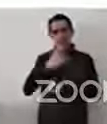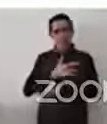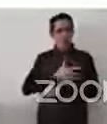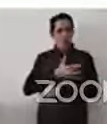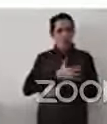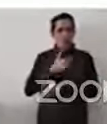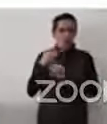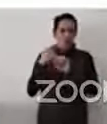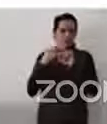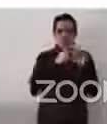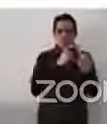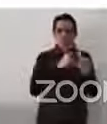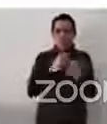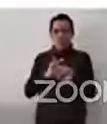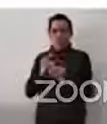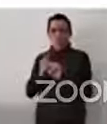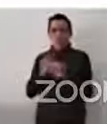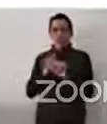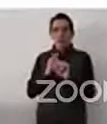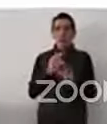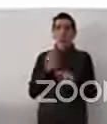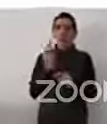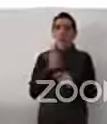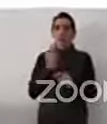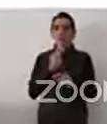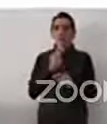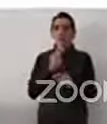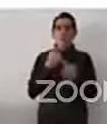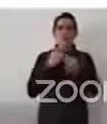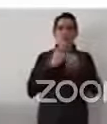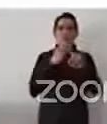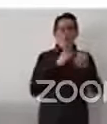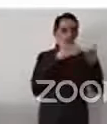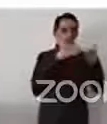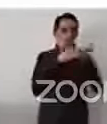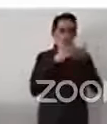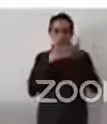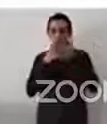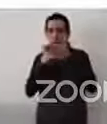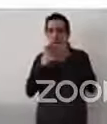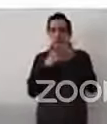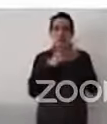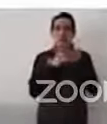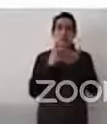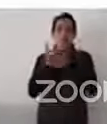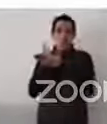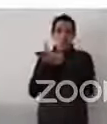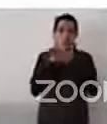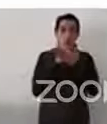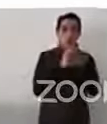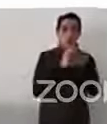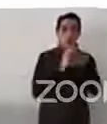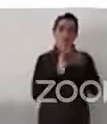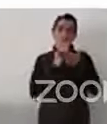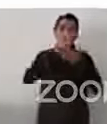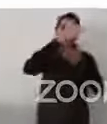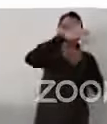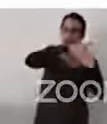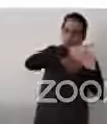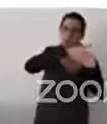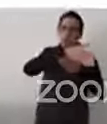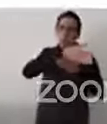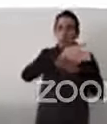interactuar con las diversas barreras que puedan impedir su participación plena y efectiva. Las barreras la impone la sociedad,